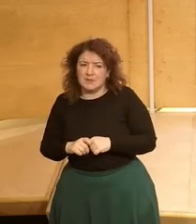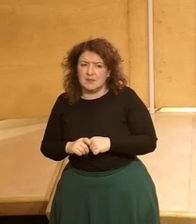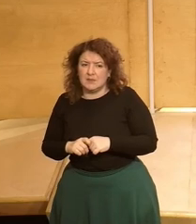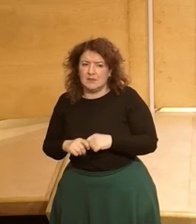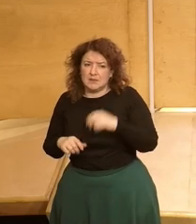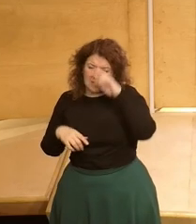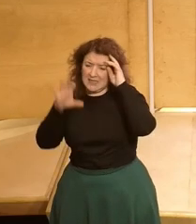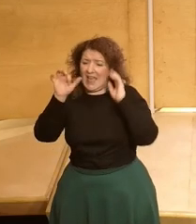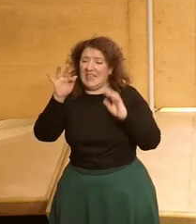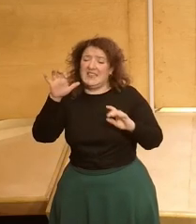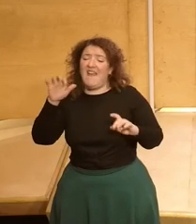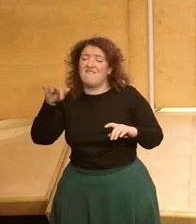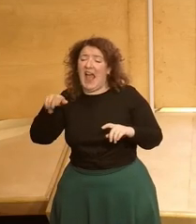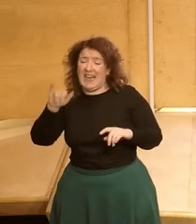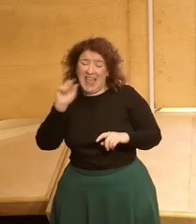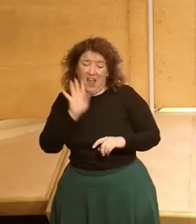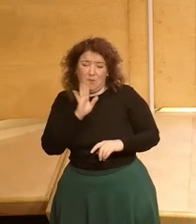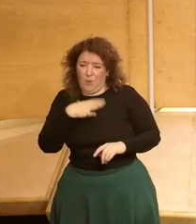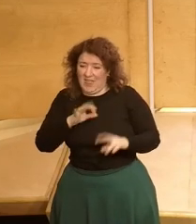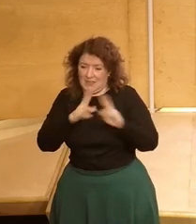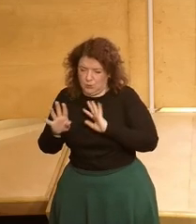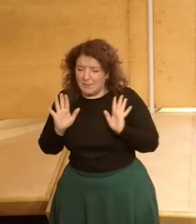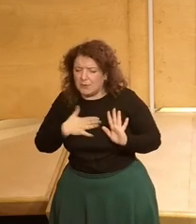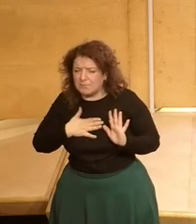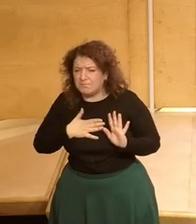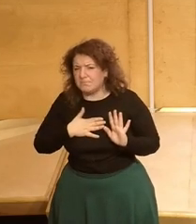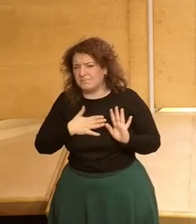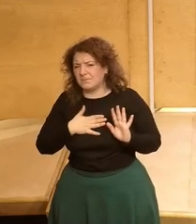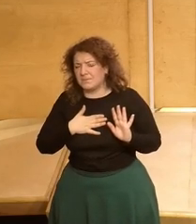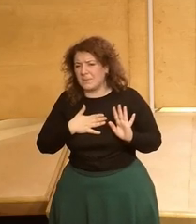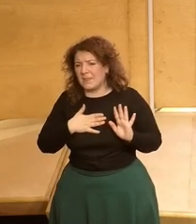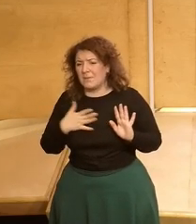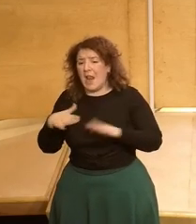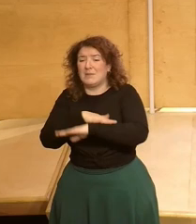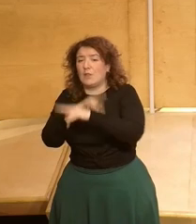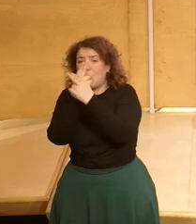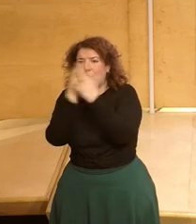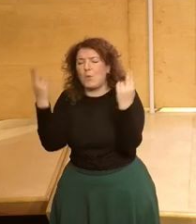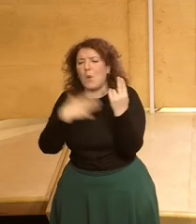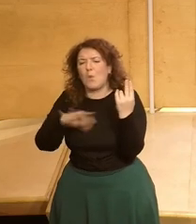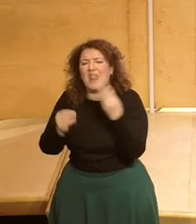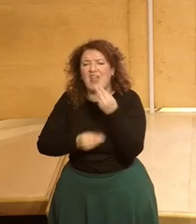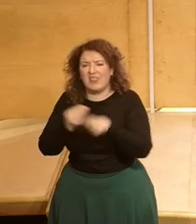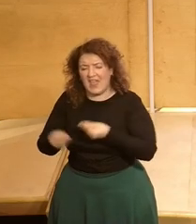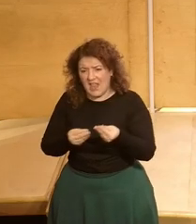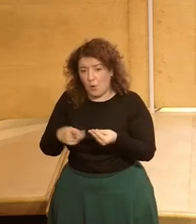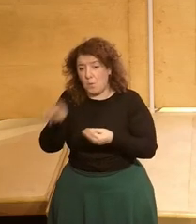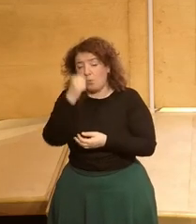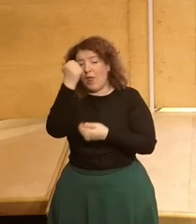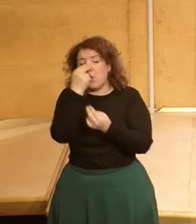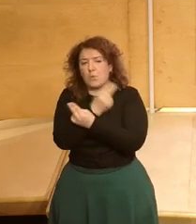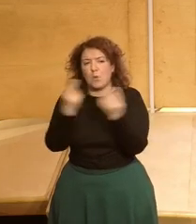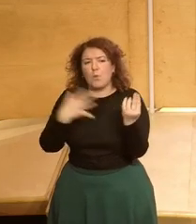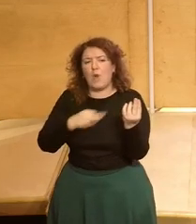Estefanía lo podrá responder quizás con ese enfoque pero que puede hacer la administración pública que se pueda hacer desde el poder público